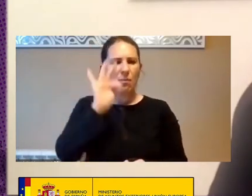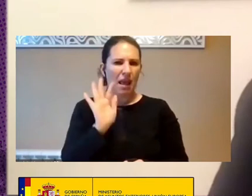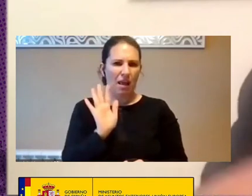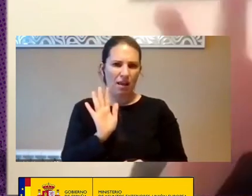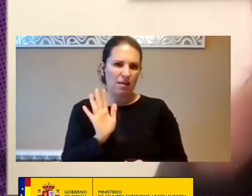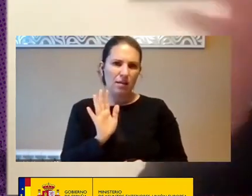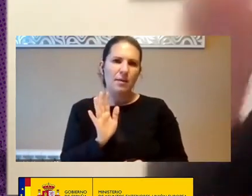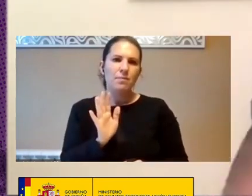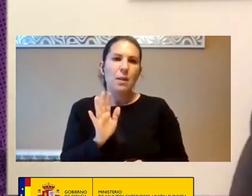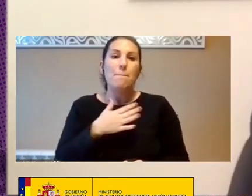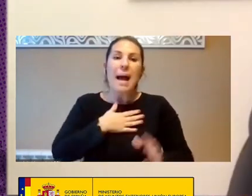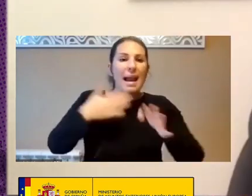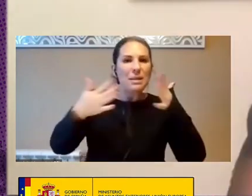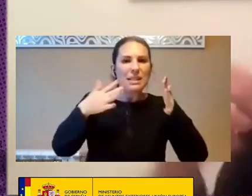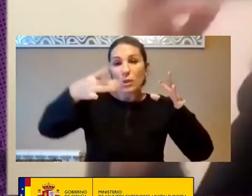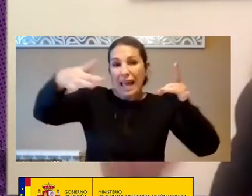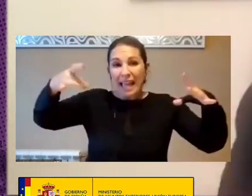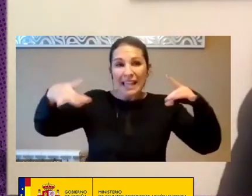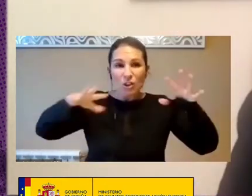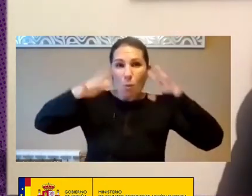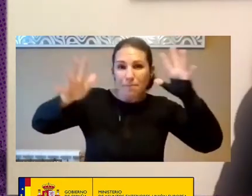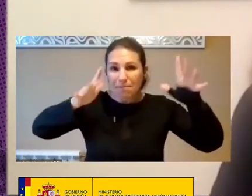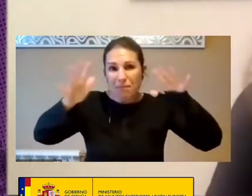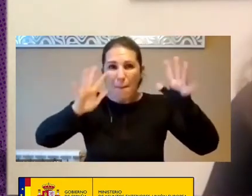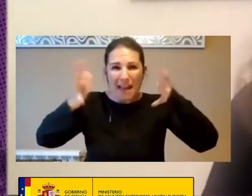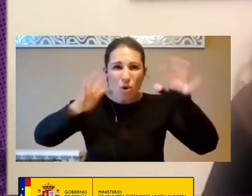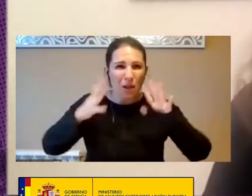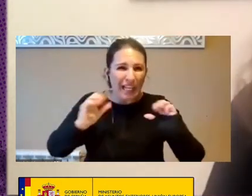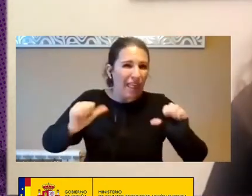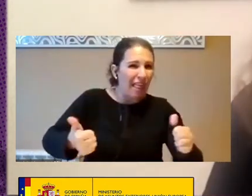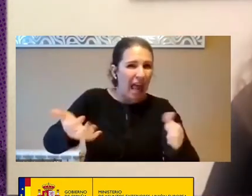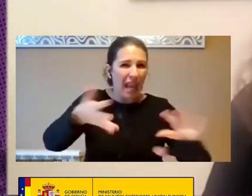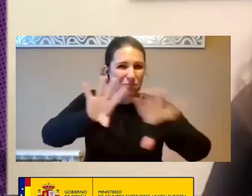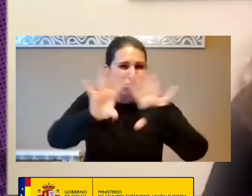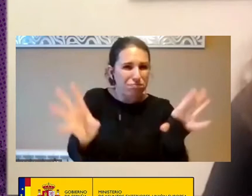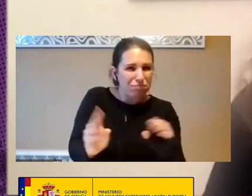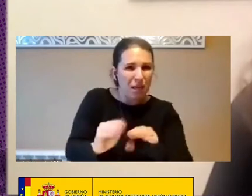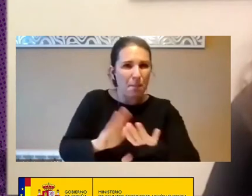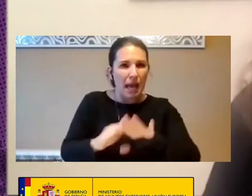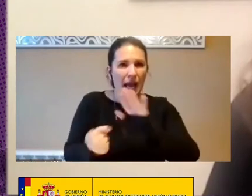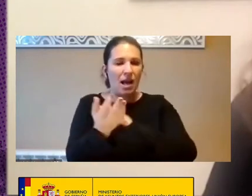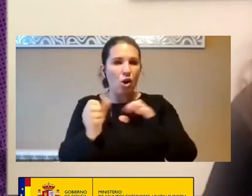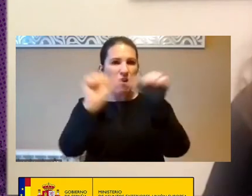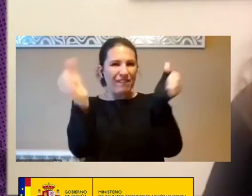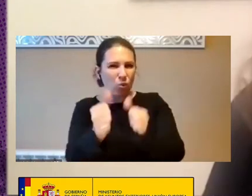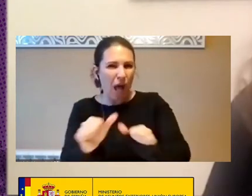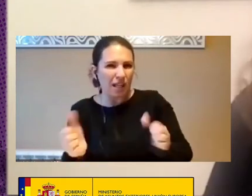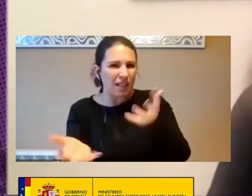Para A mí Esos Elementos Serían Como Elementos Iniciales Para Poder Configurar Una